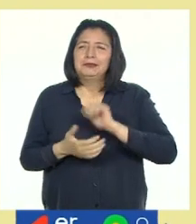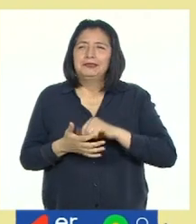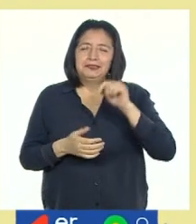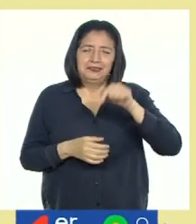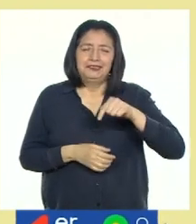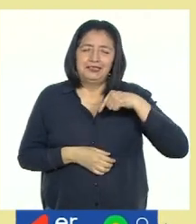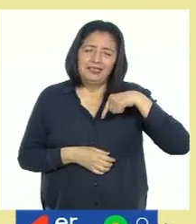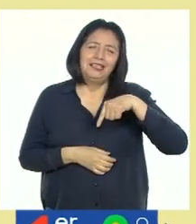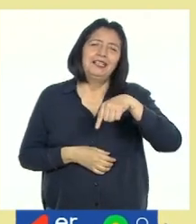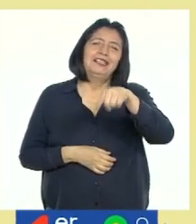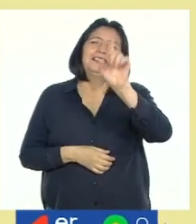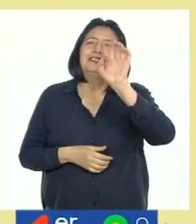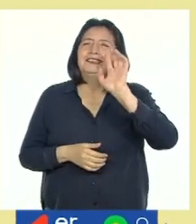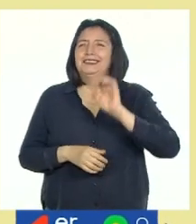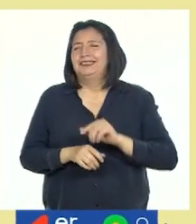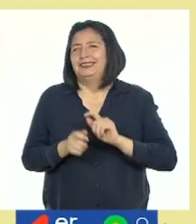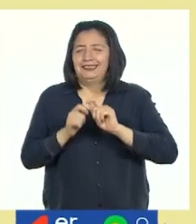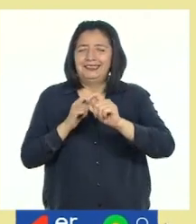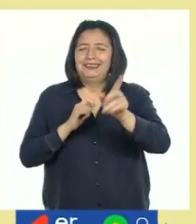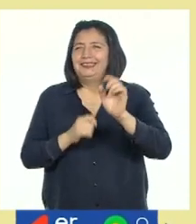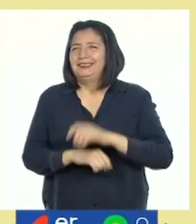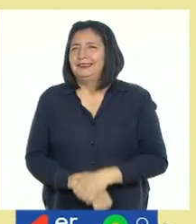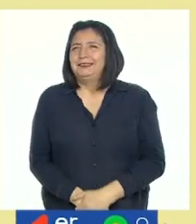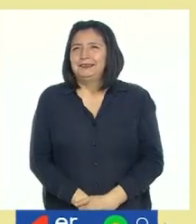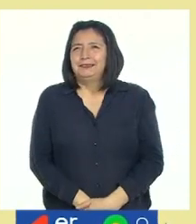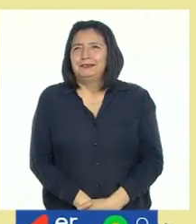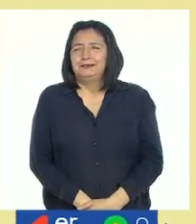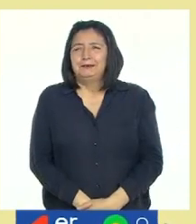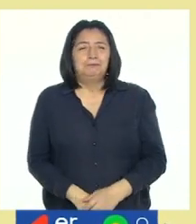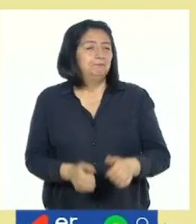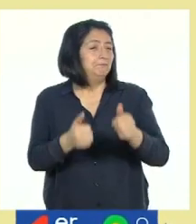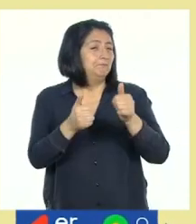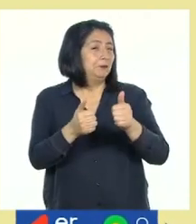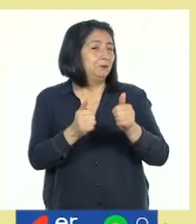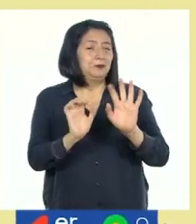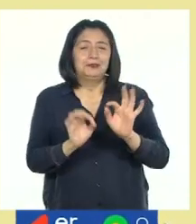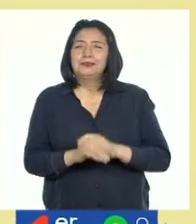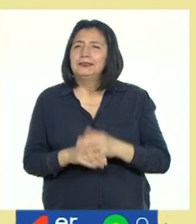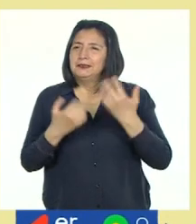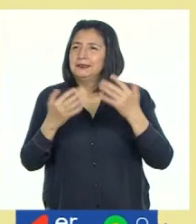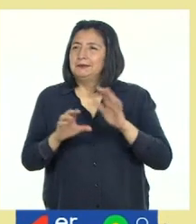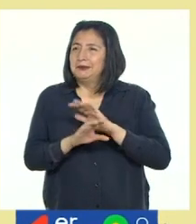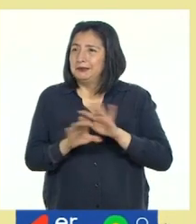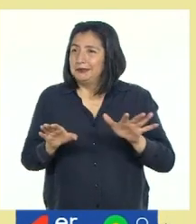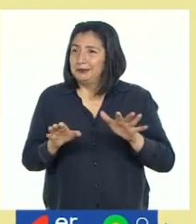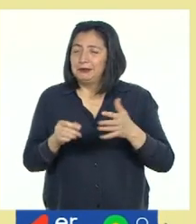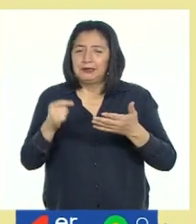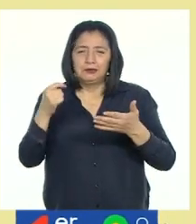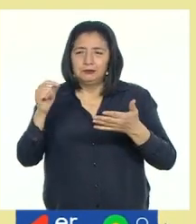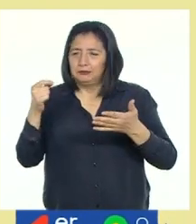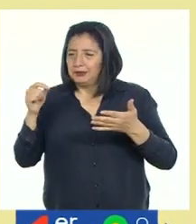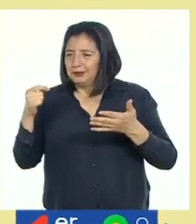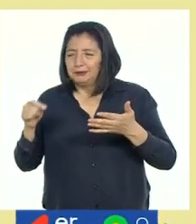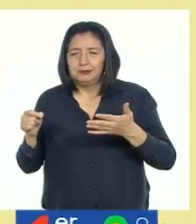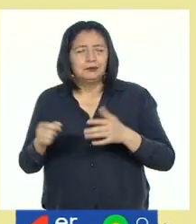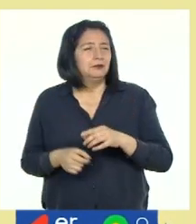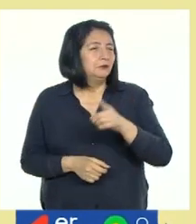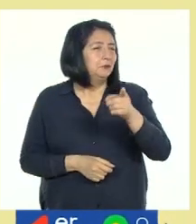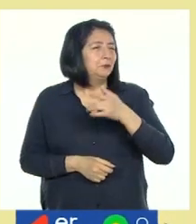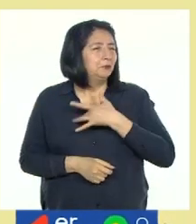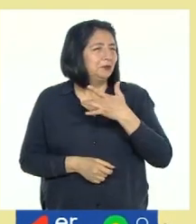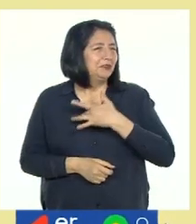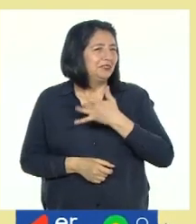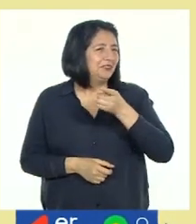de aquí hasta muy lejos. Muy bien. ¡Hemos terminado la revisión! ¿Qué tal te